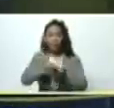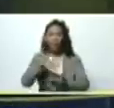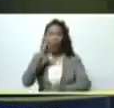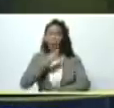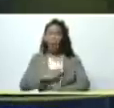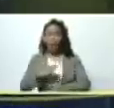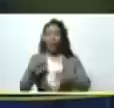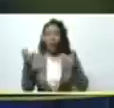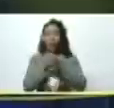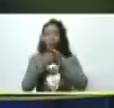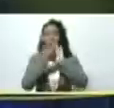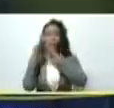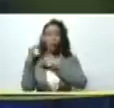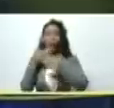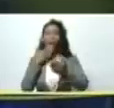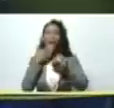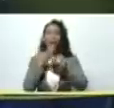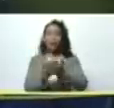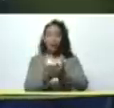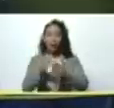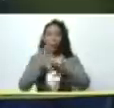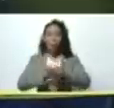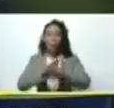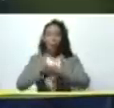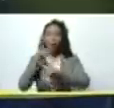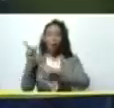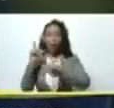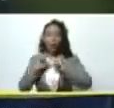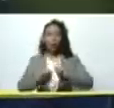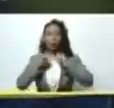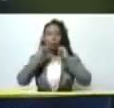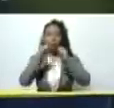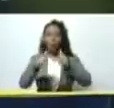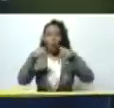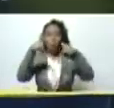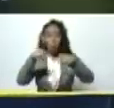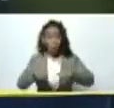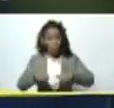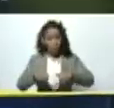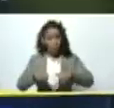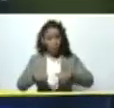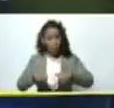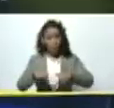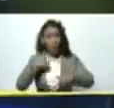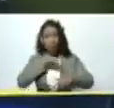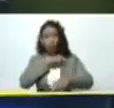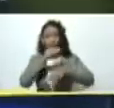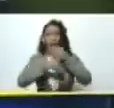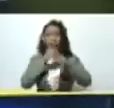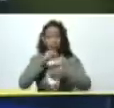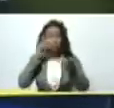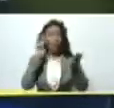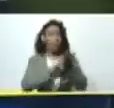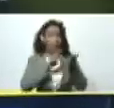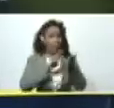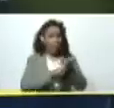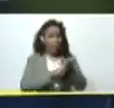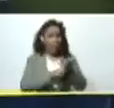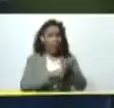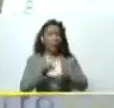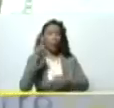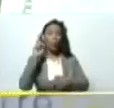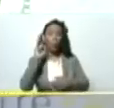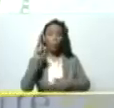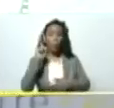comunas le damos las gracias por esta iniciativa que hoy la estamos haciendo hecho realidad una